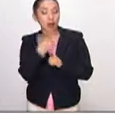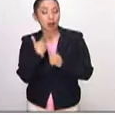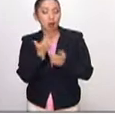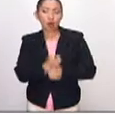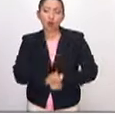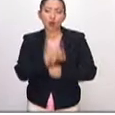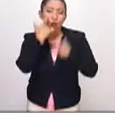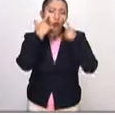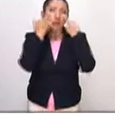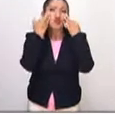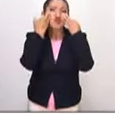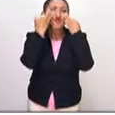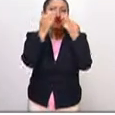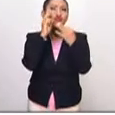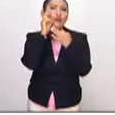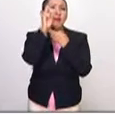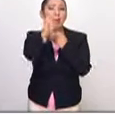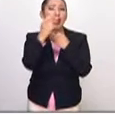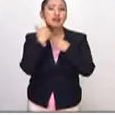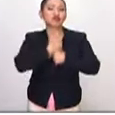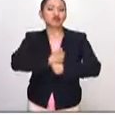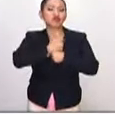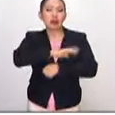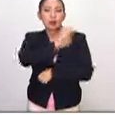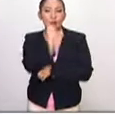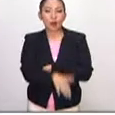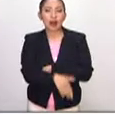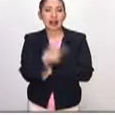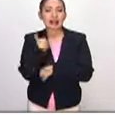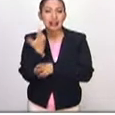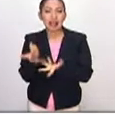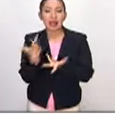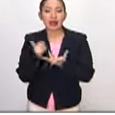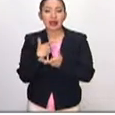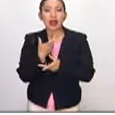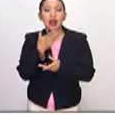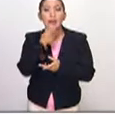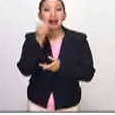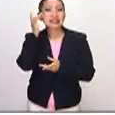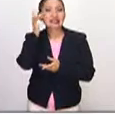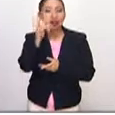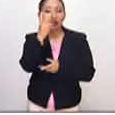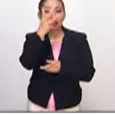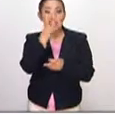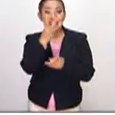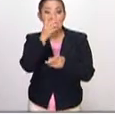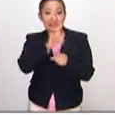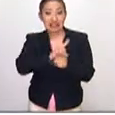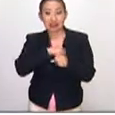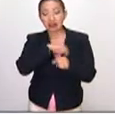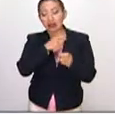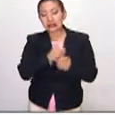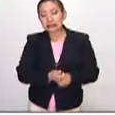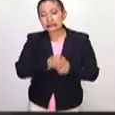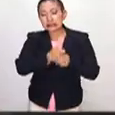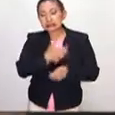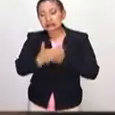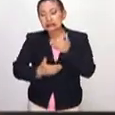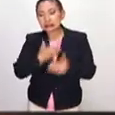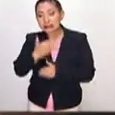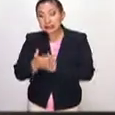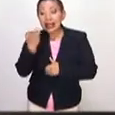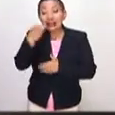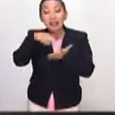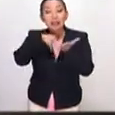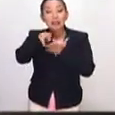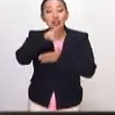presencia precisamente la muerte y la expiración del santo al tercer día de su martirio. Es muy significativa que esta obra, la pintar